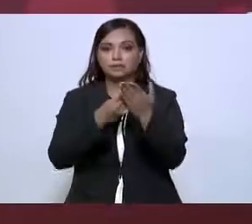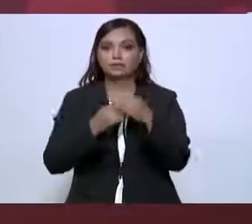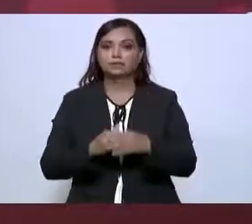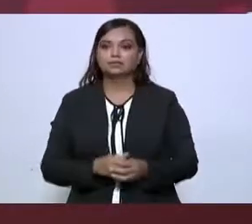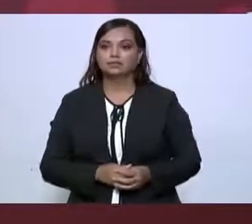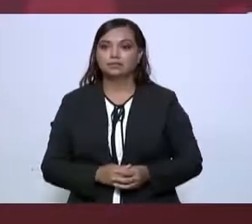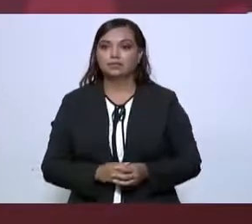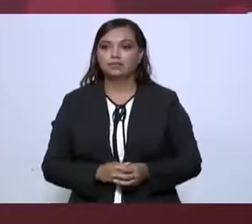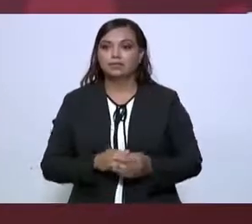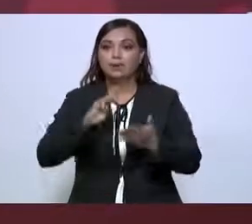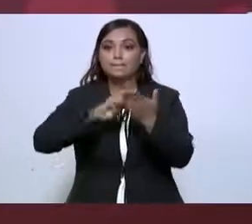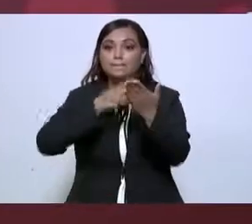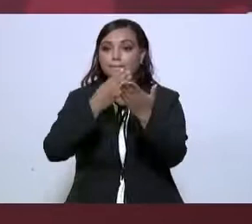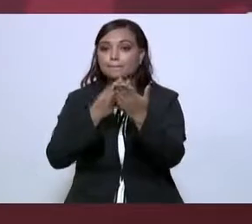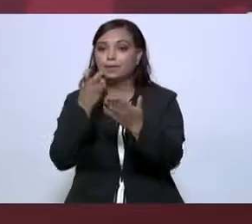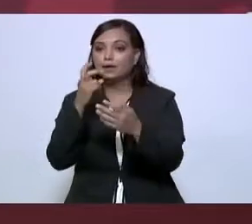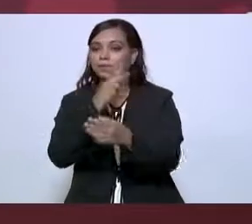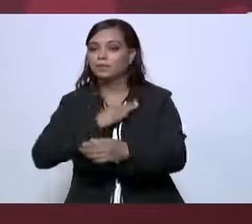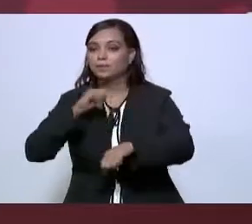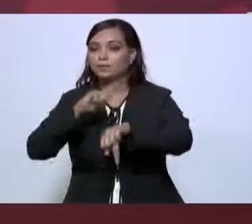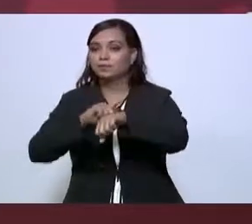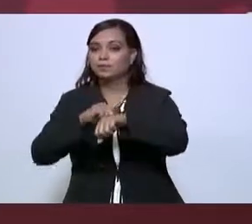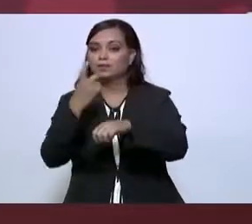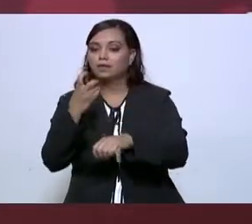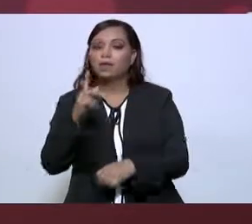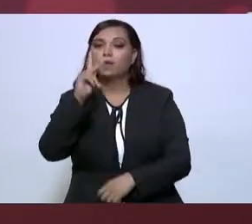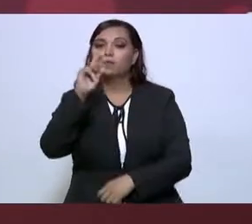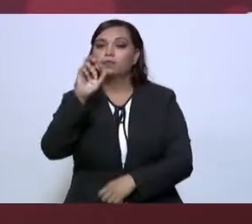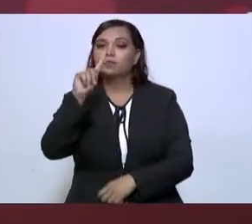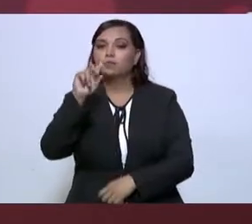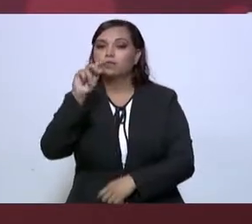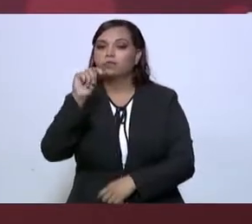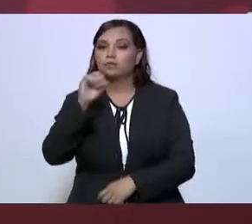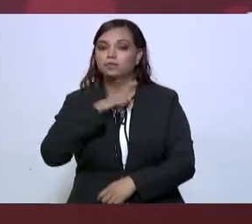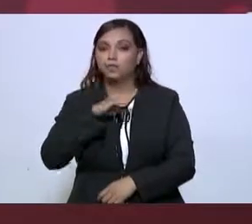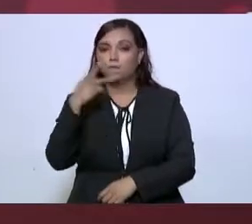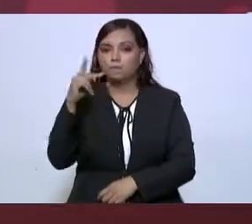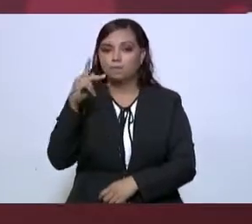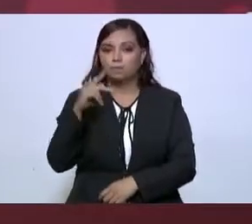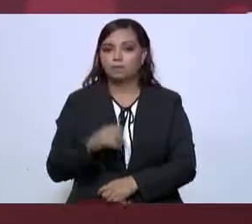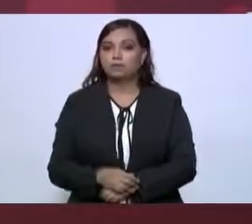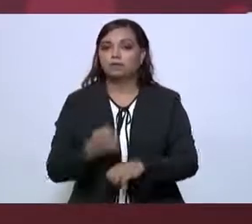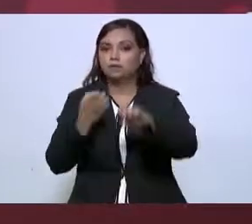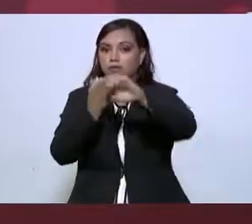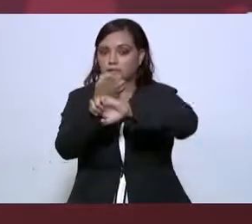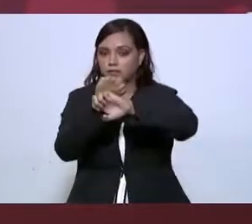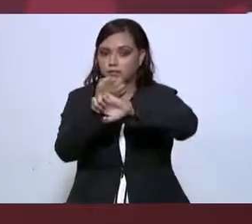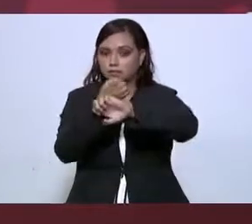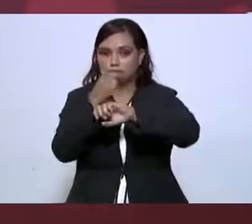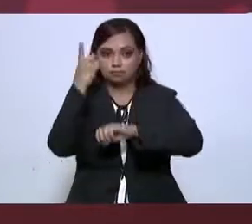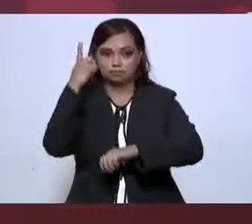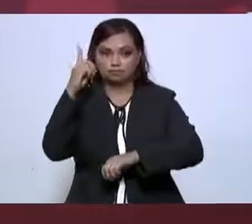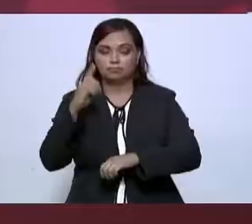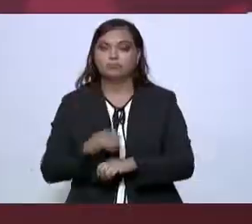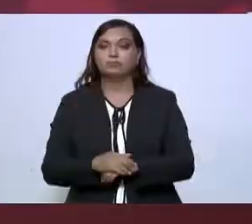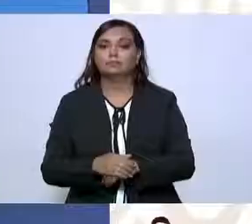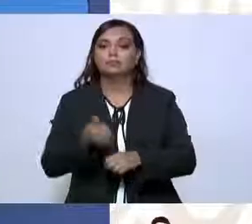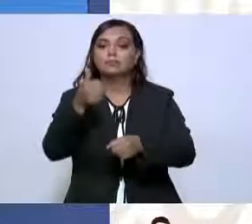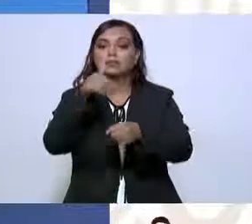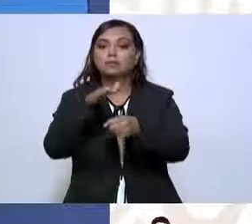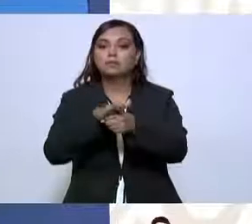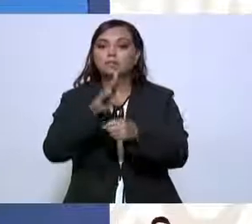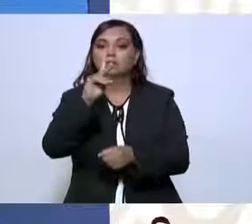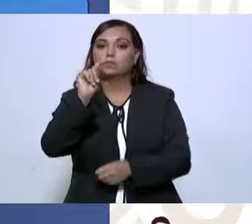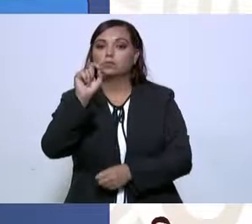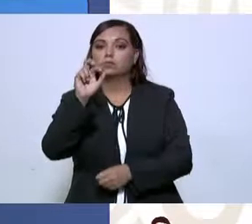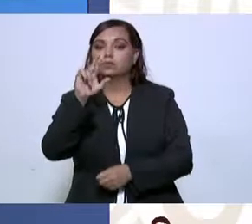Matamoros es un puerto que pertenece al Estado, es una administración